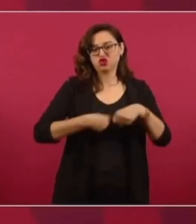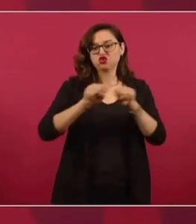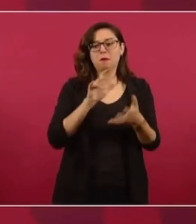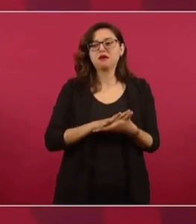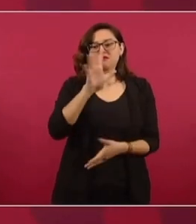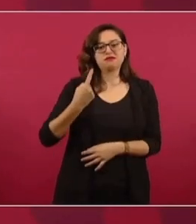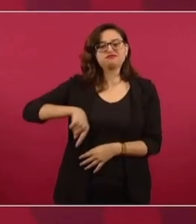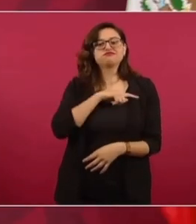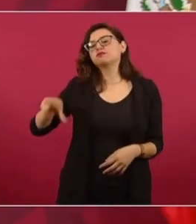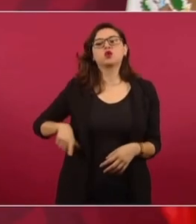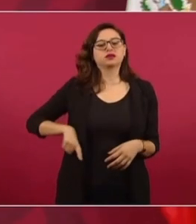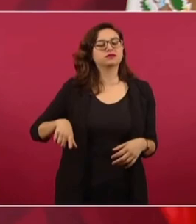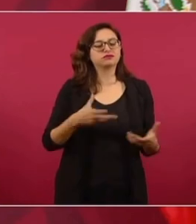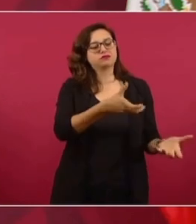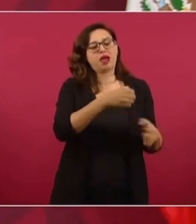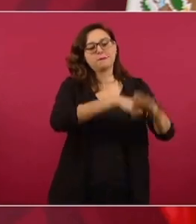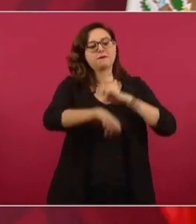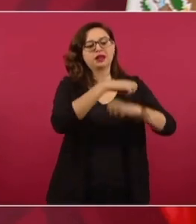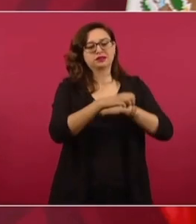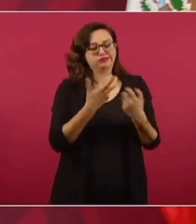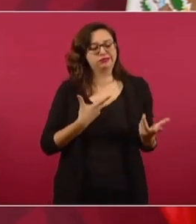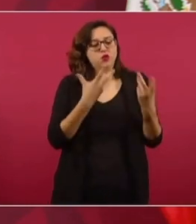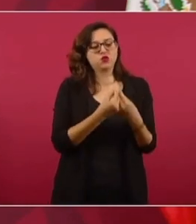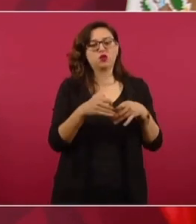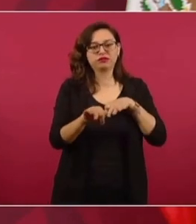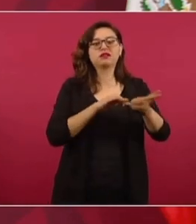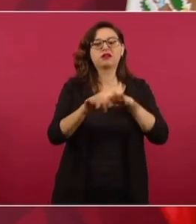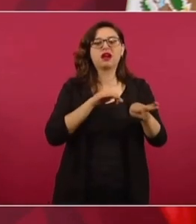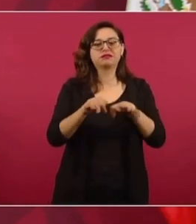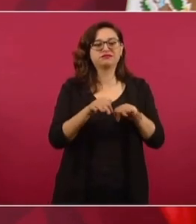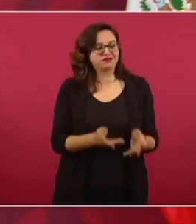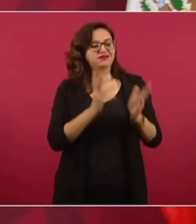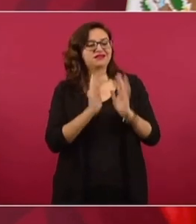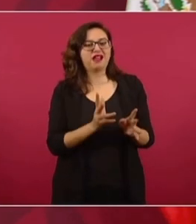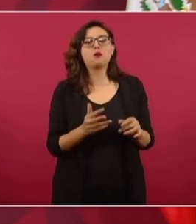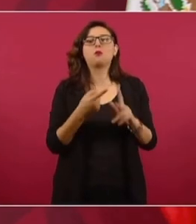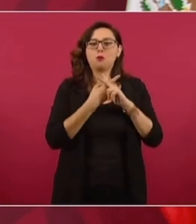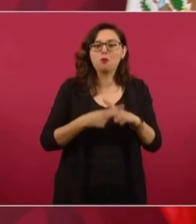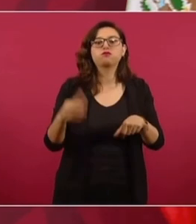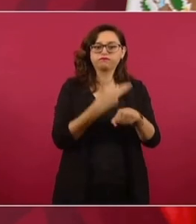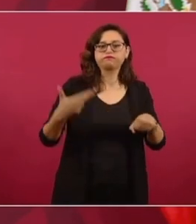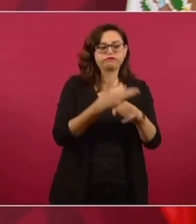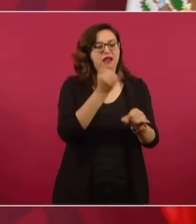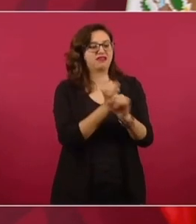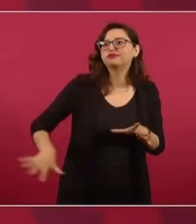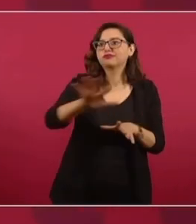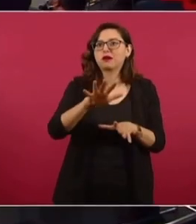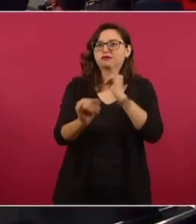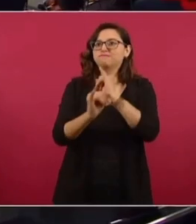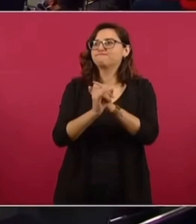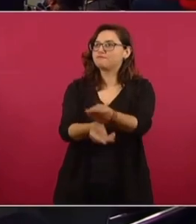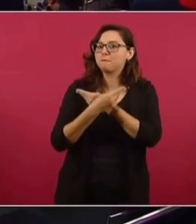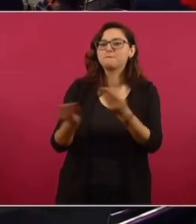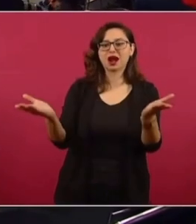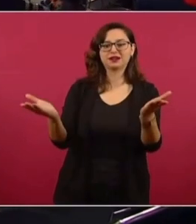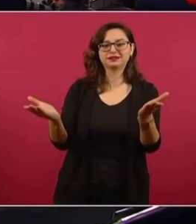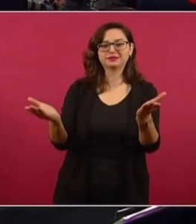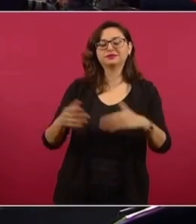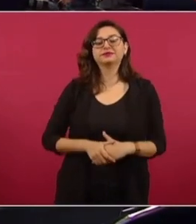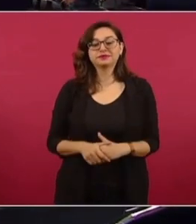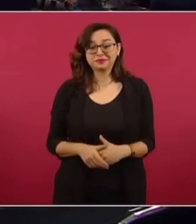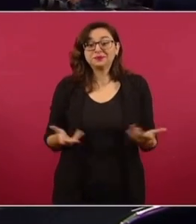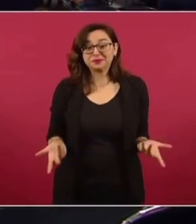de la empresa. Y ya tendríamos una empresa de telecomunicaciones. Entonces,